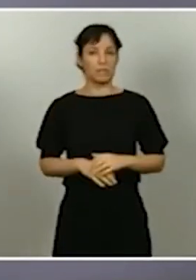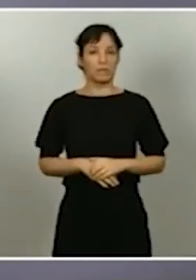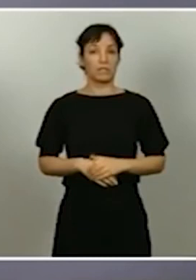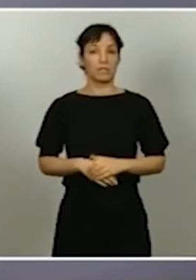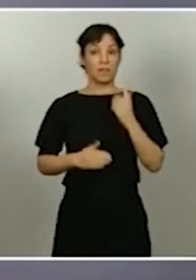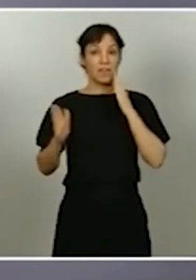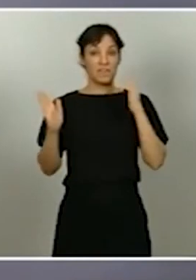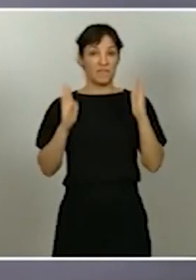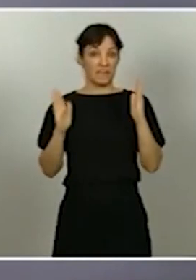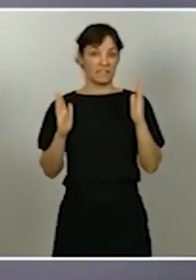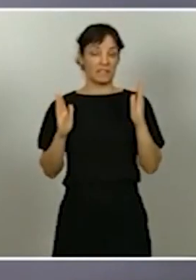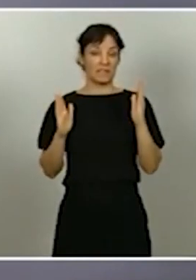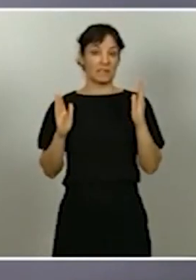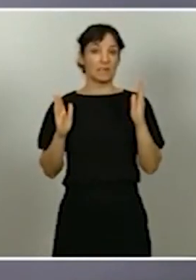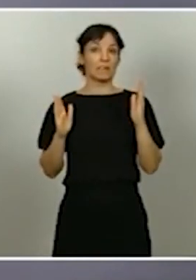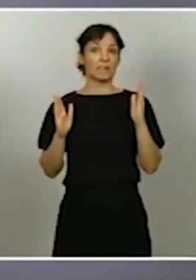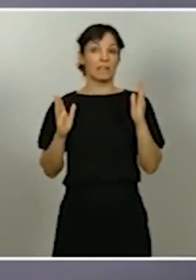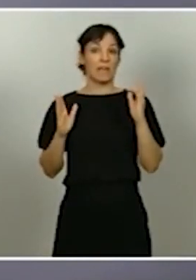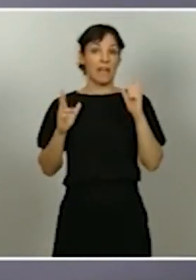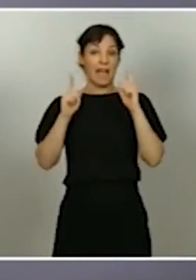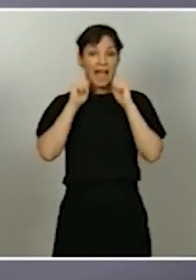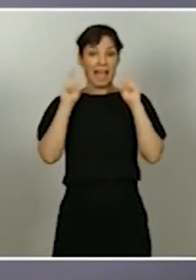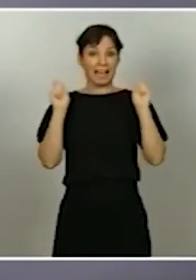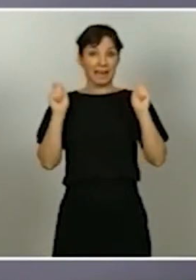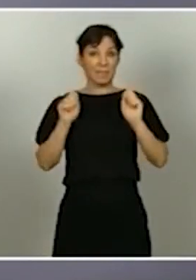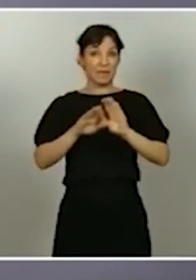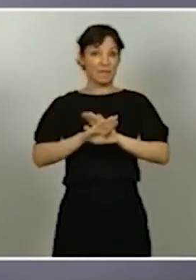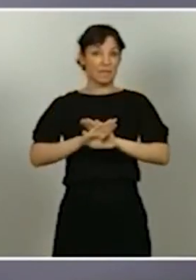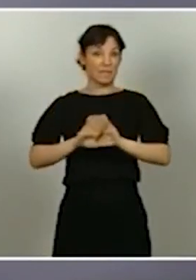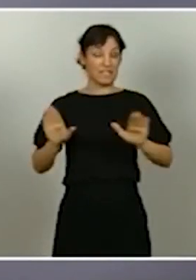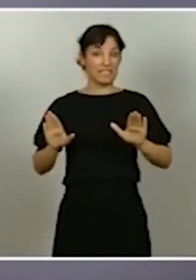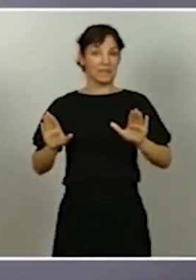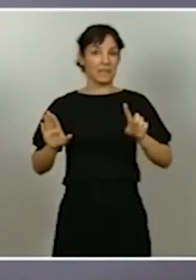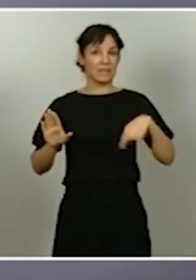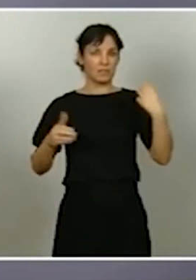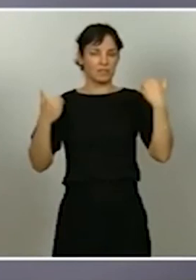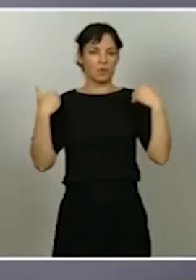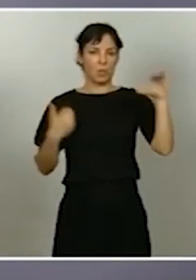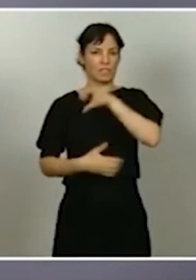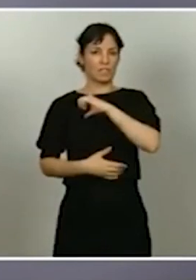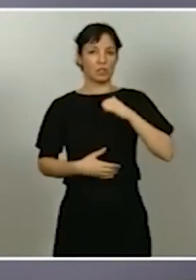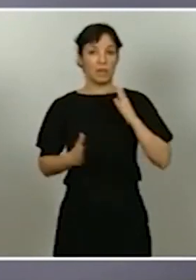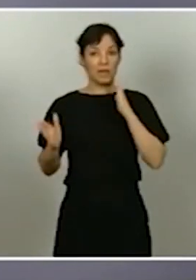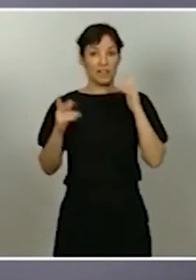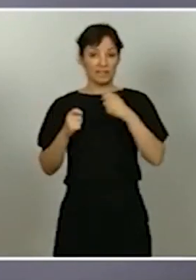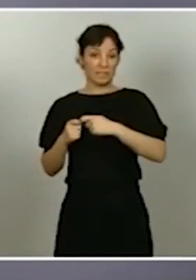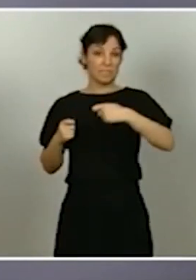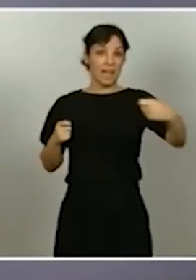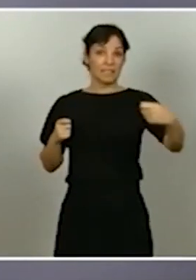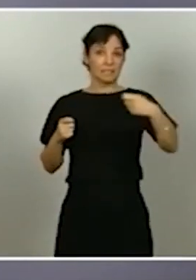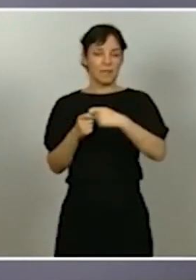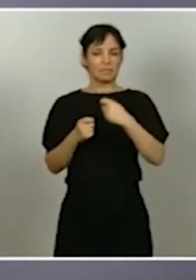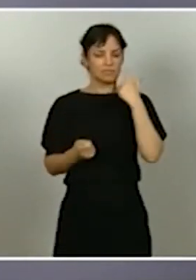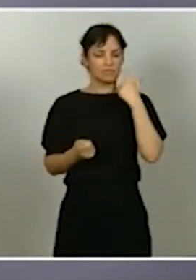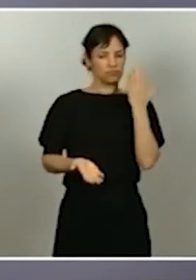más allá de que se acabe el estado de alarma, que es cosa que corresponde a las comunidades autónomas, yo creo que es algo que deben de valorar con mucho cuidado como una opción más.